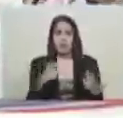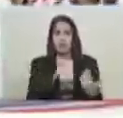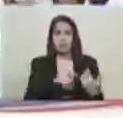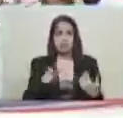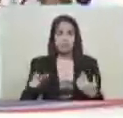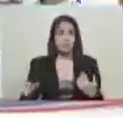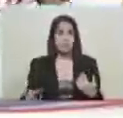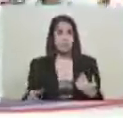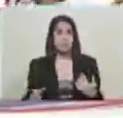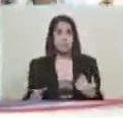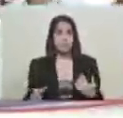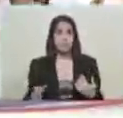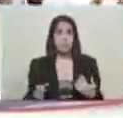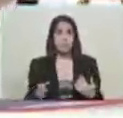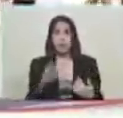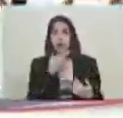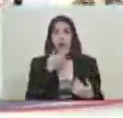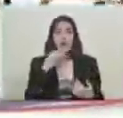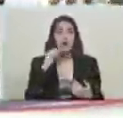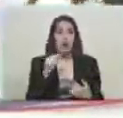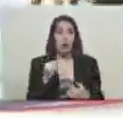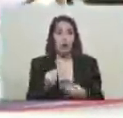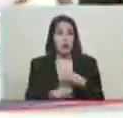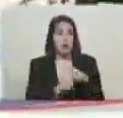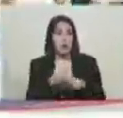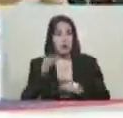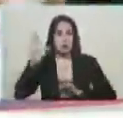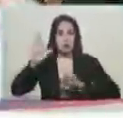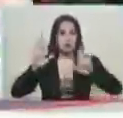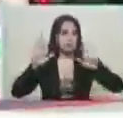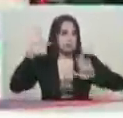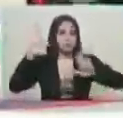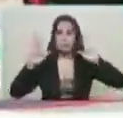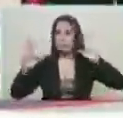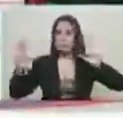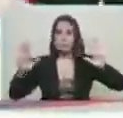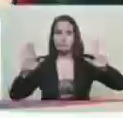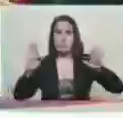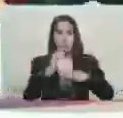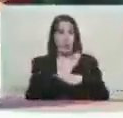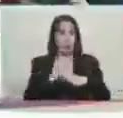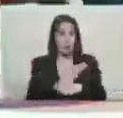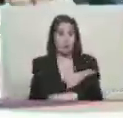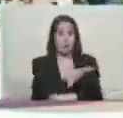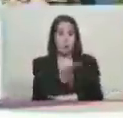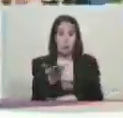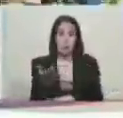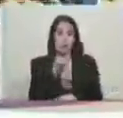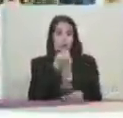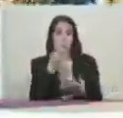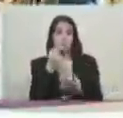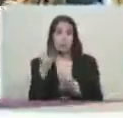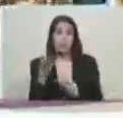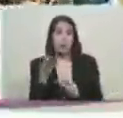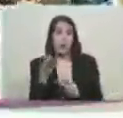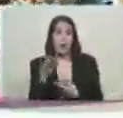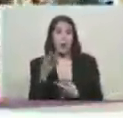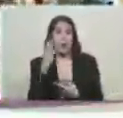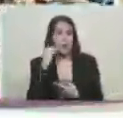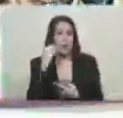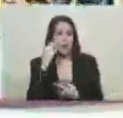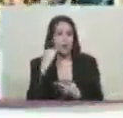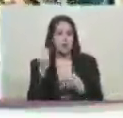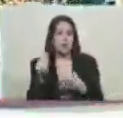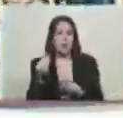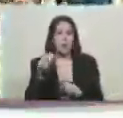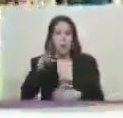muchachos que hacen de mimo. Vamos a compartir con ellos, presidente, y que ellos les cuenten la experiencia, cómo se viene formando